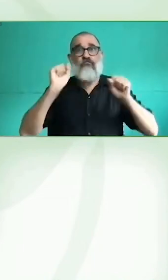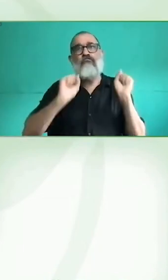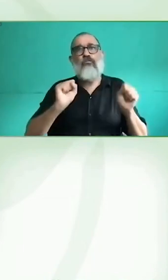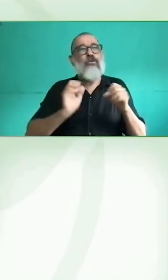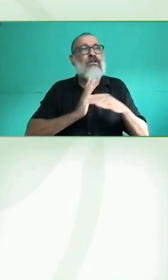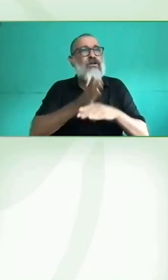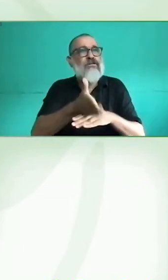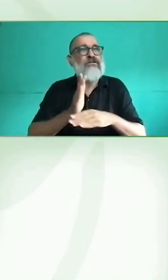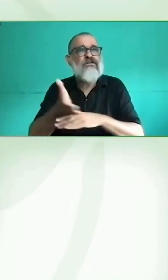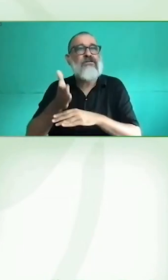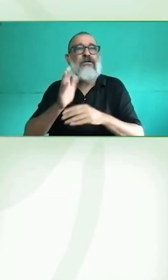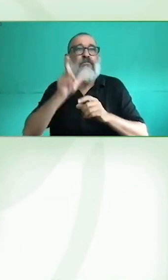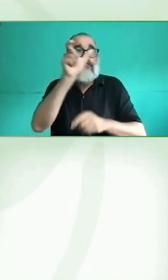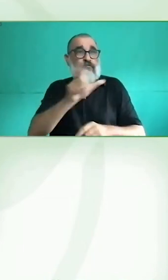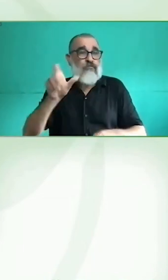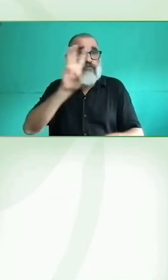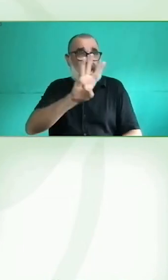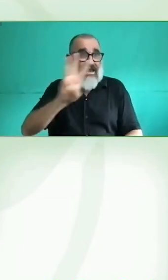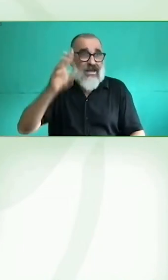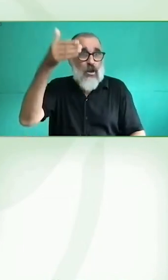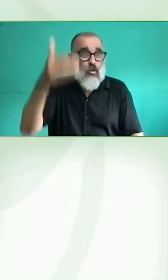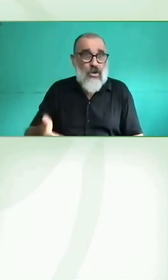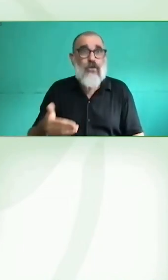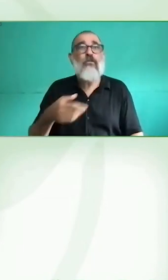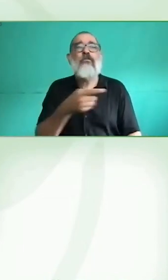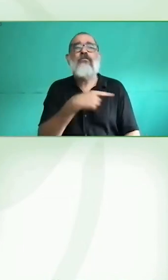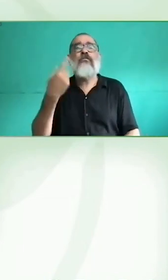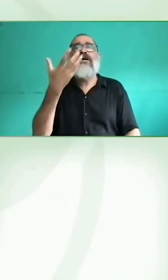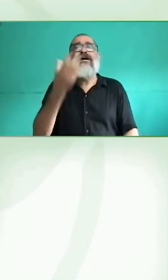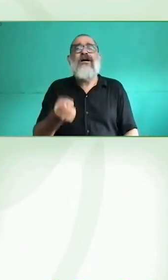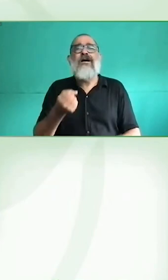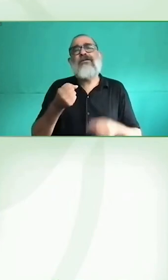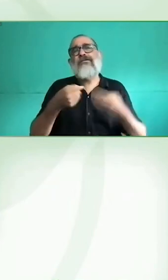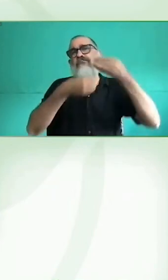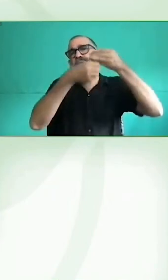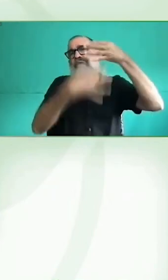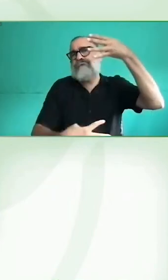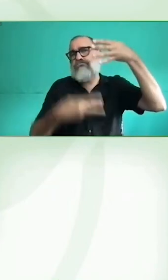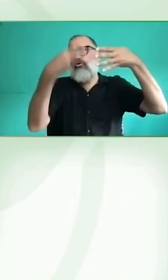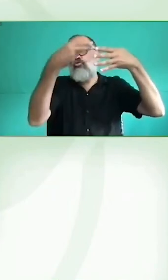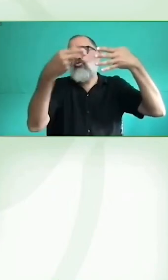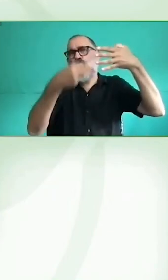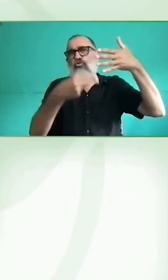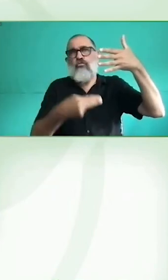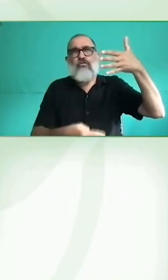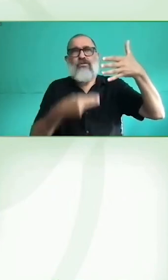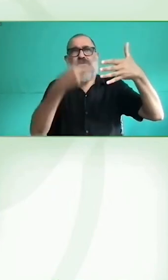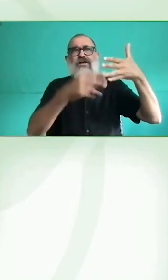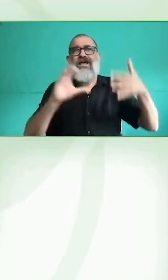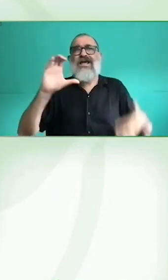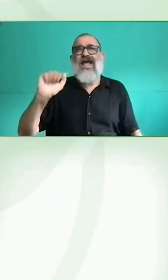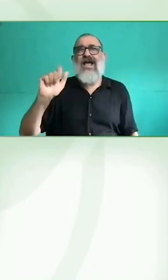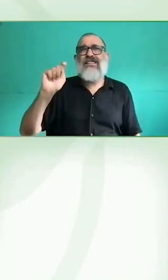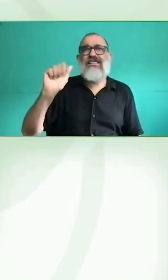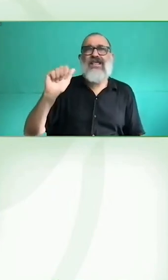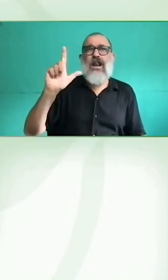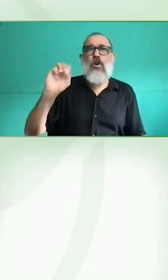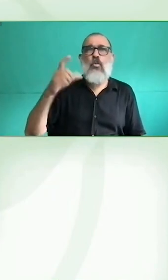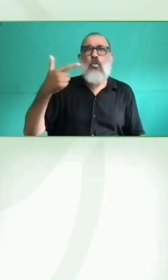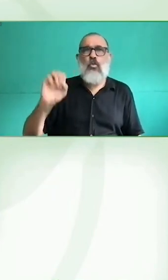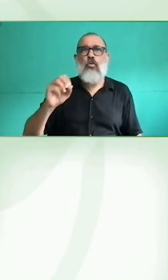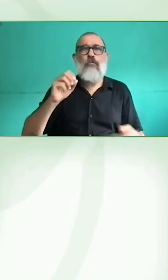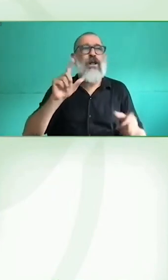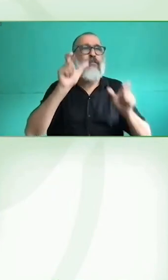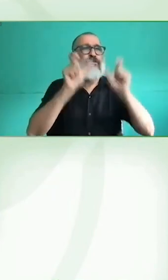sobre todo los ligados a las nuevas tecnologías. Cada vez se están, digamoslo, democratizando más, al haber más